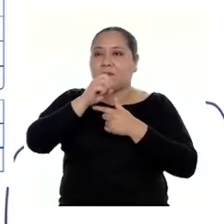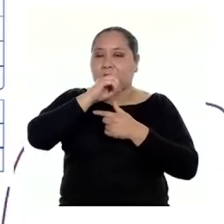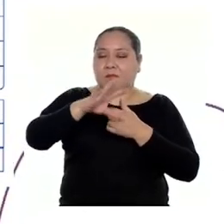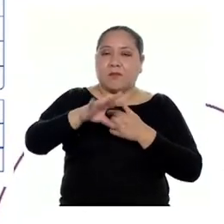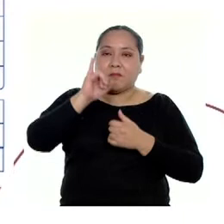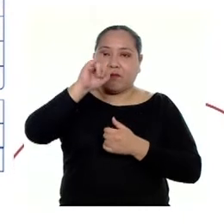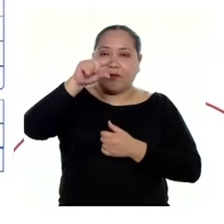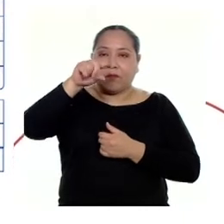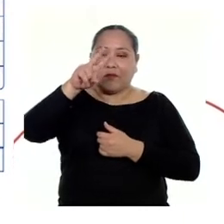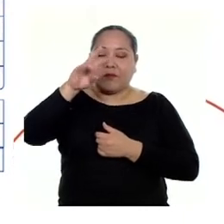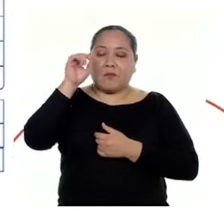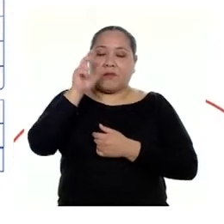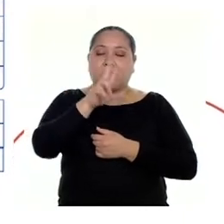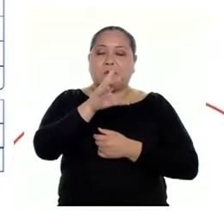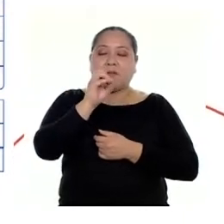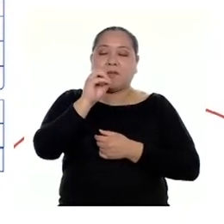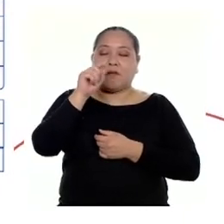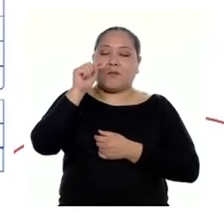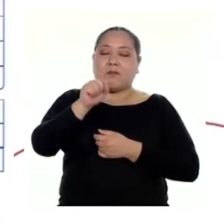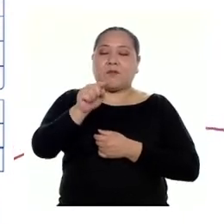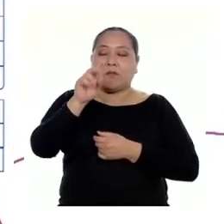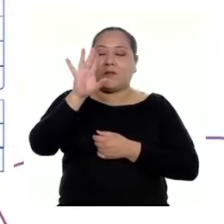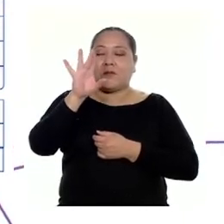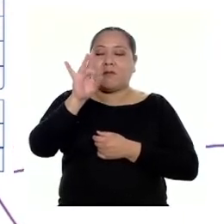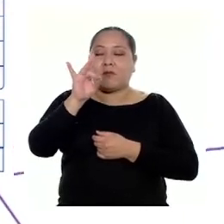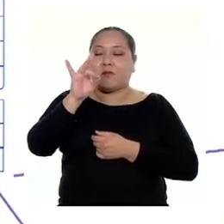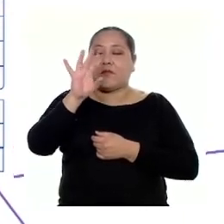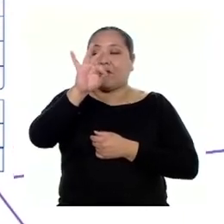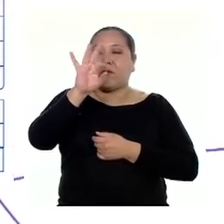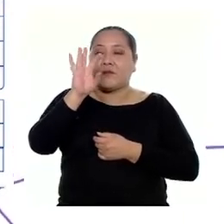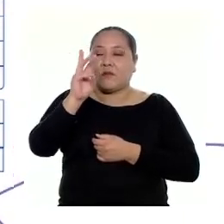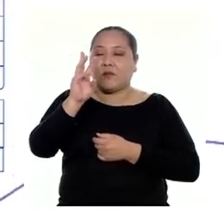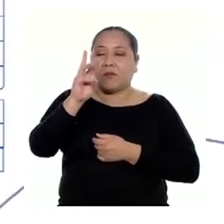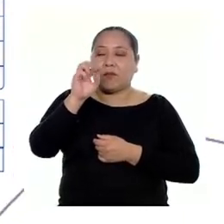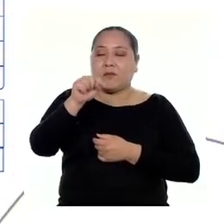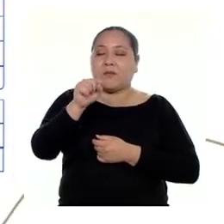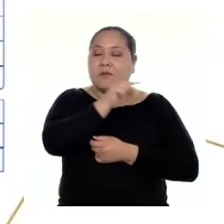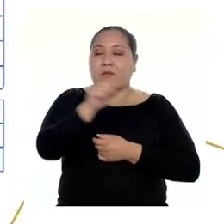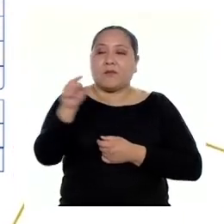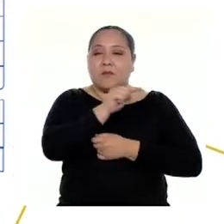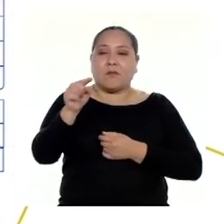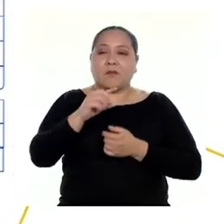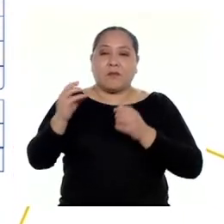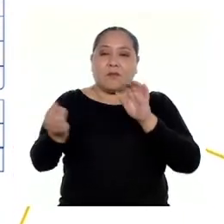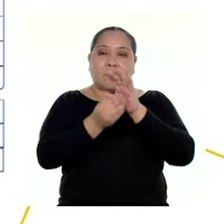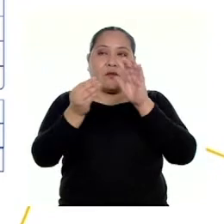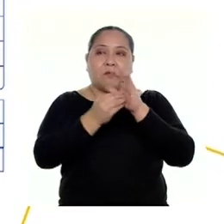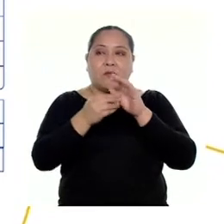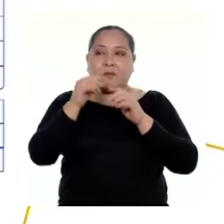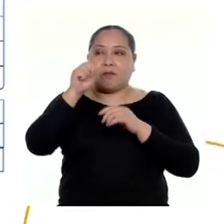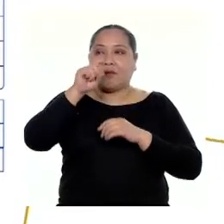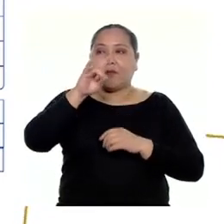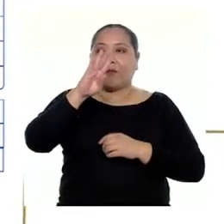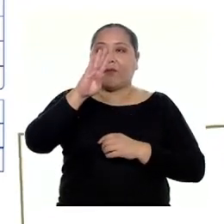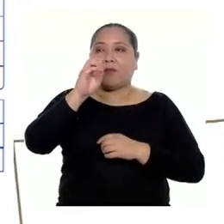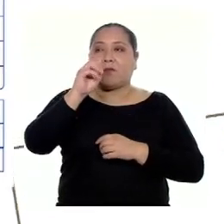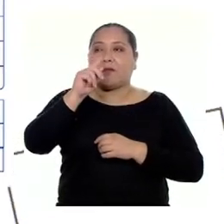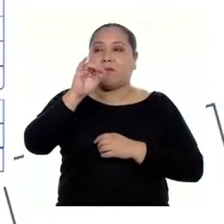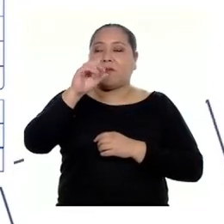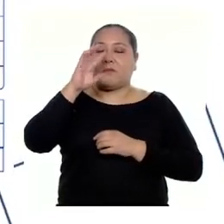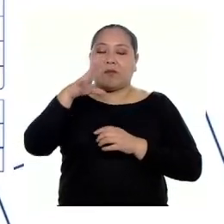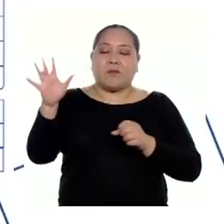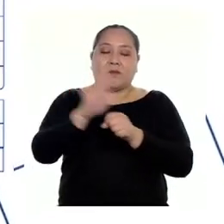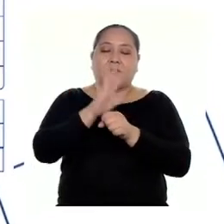de 30 soles con 96 céntimos. Y a ese valor le sumamos nuestro subtotal para obtener el total.